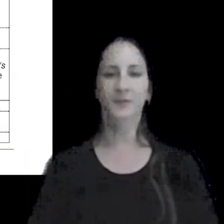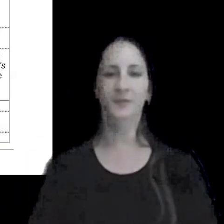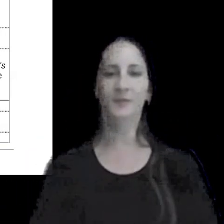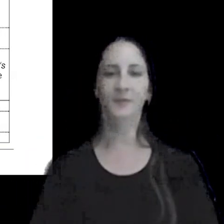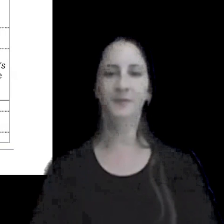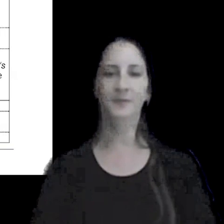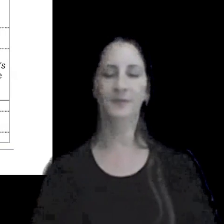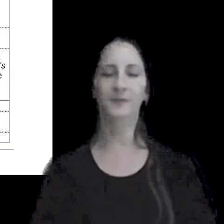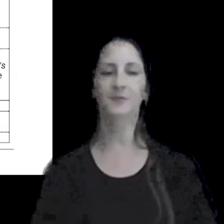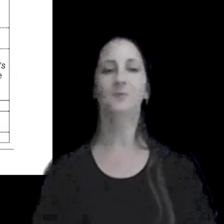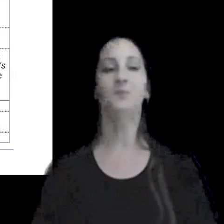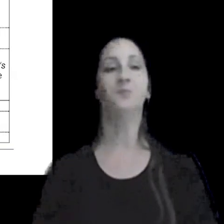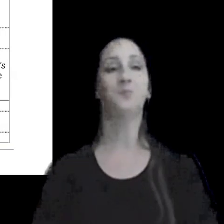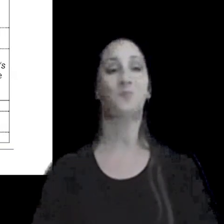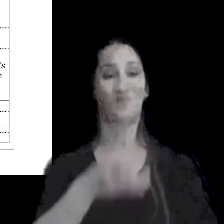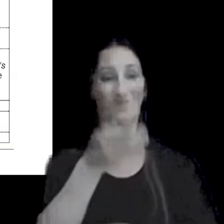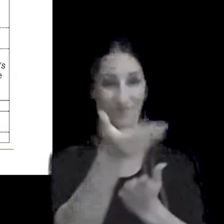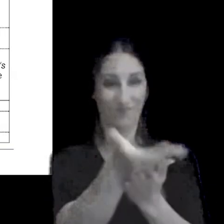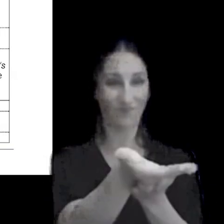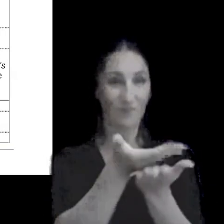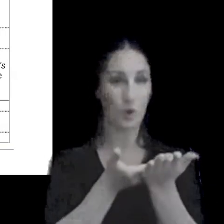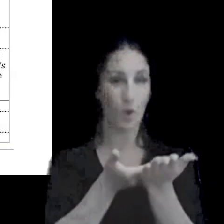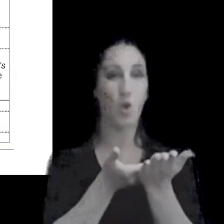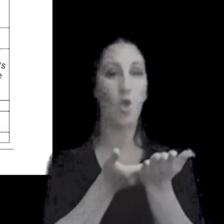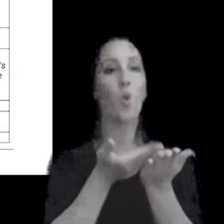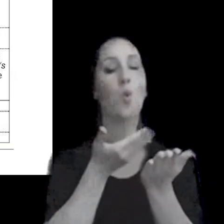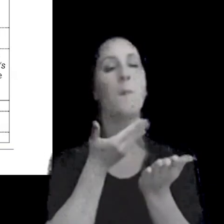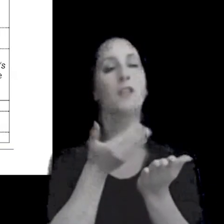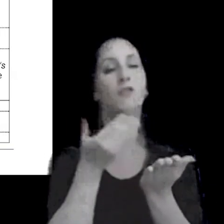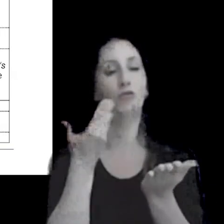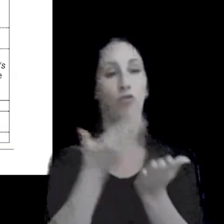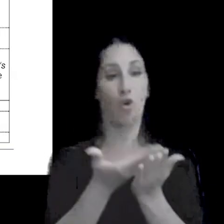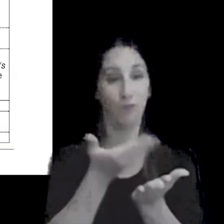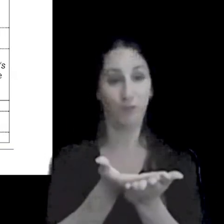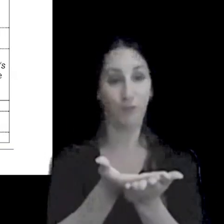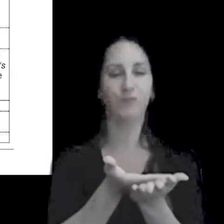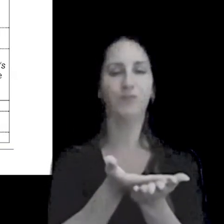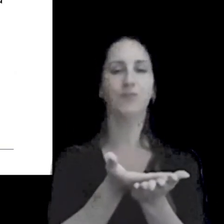este documento es un documento que